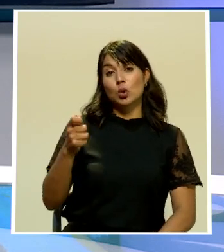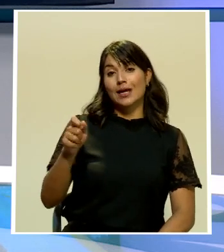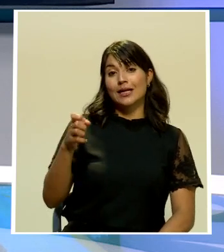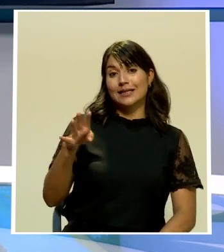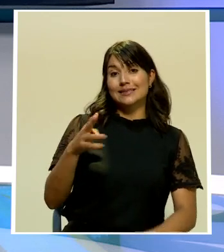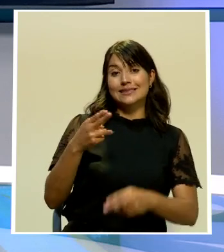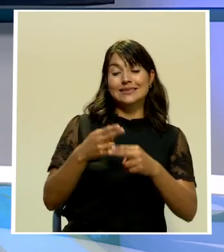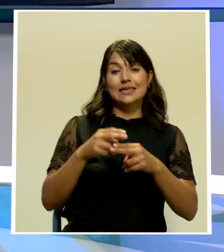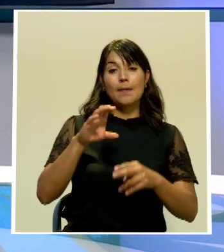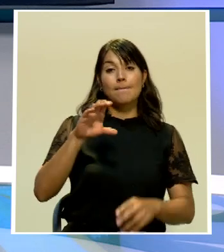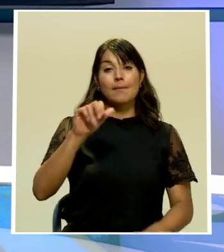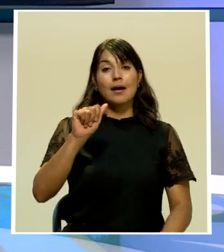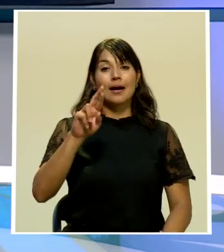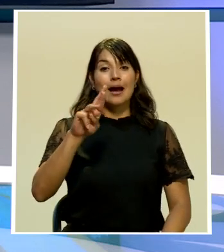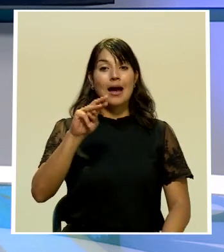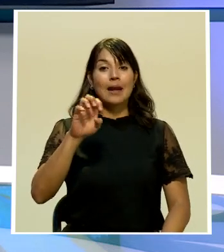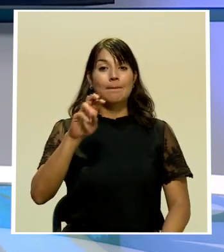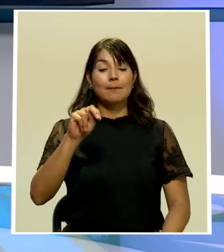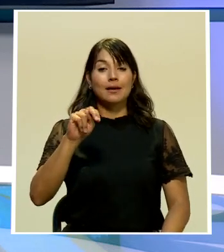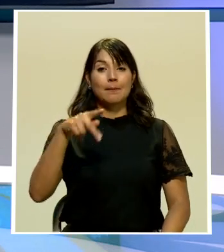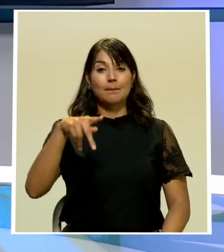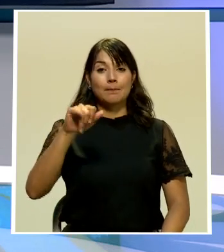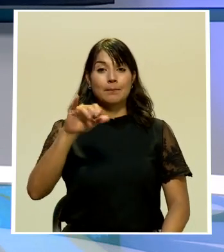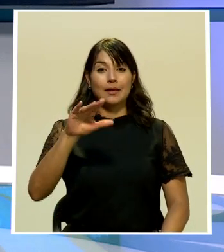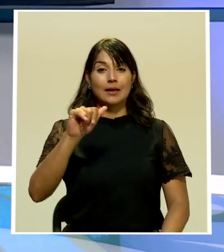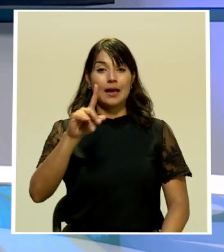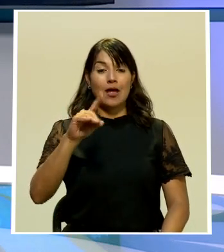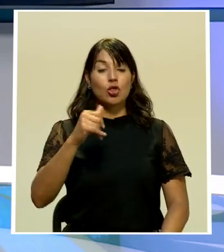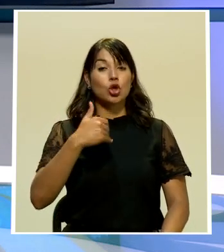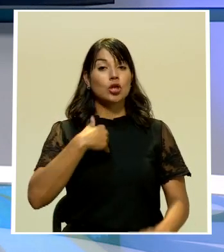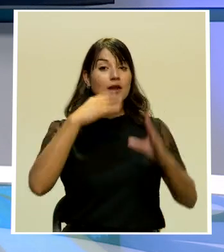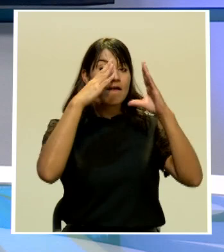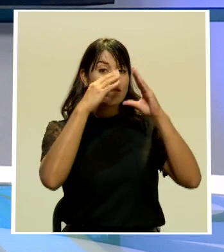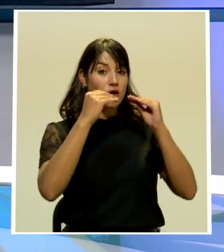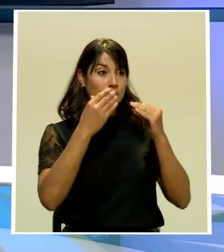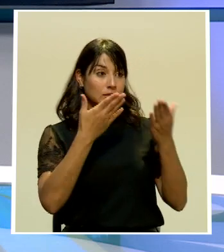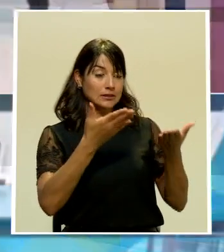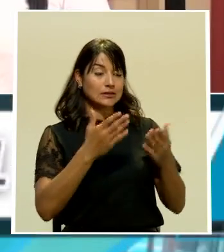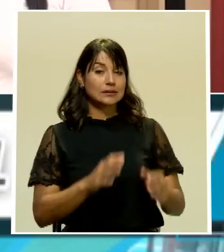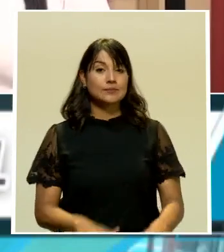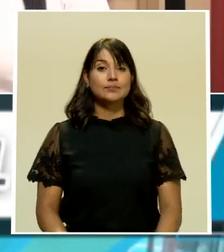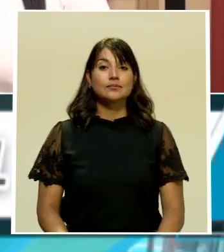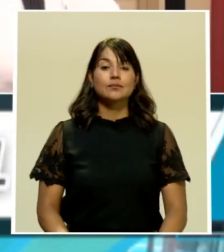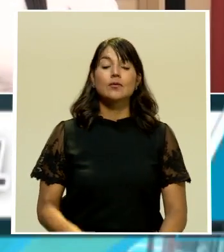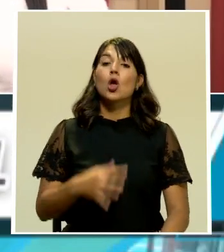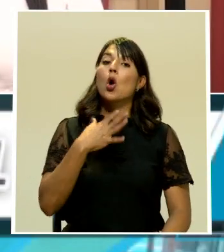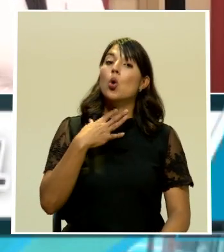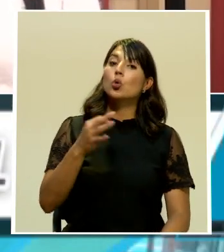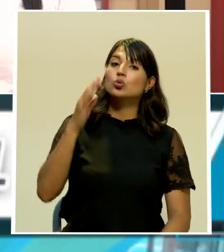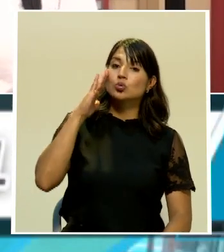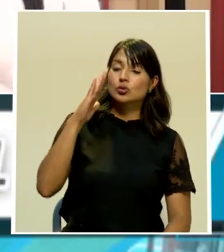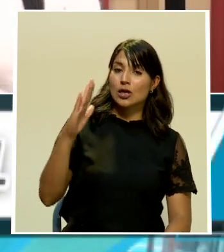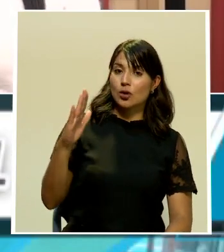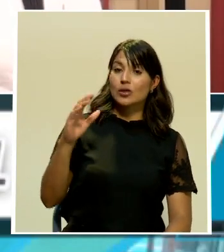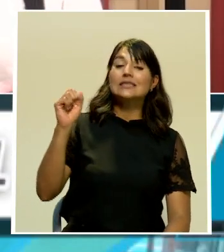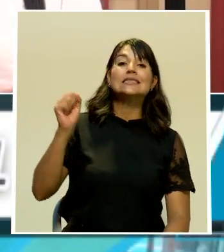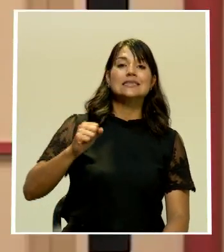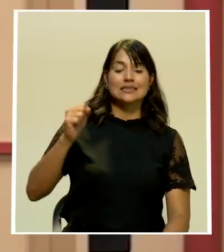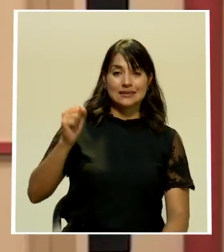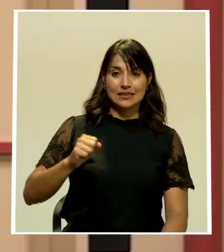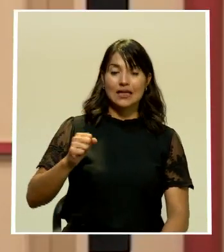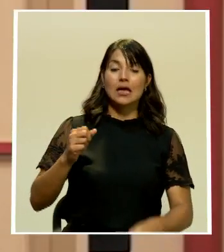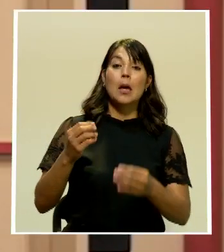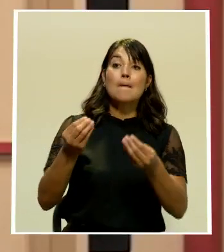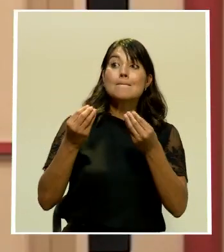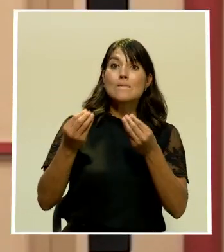Carmen Picado, nos trae esta información. Adelante, Carmen. Un placer saludarlos. En efecto, gran